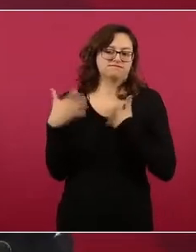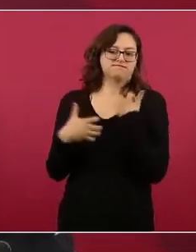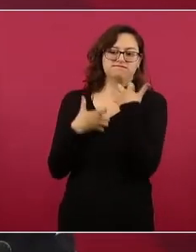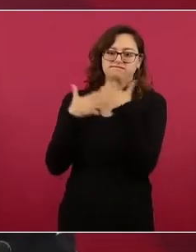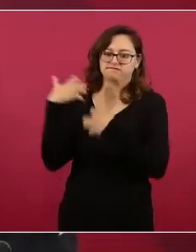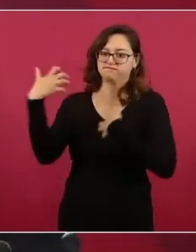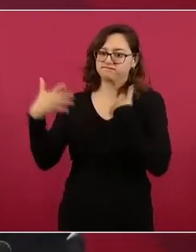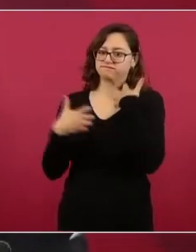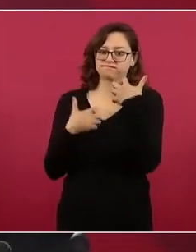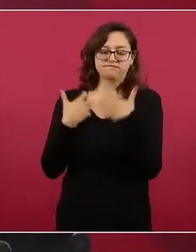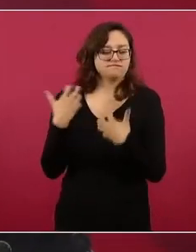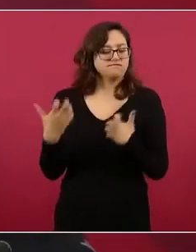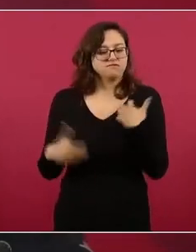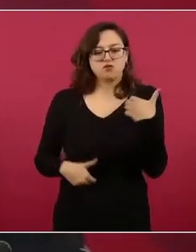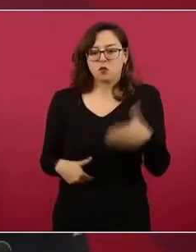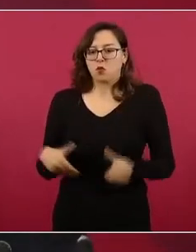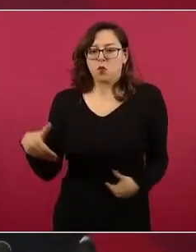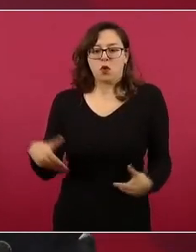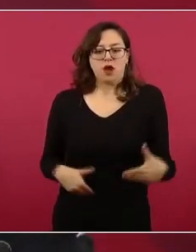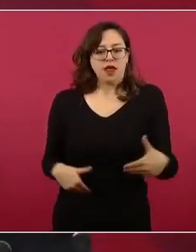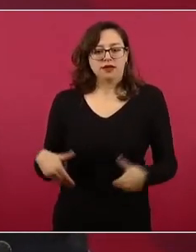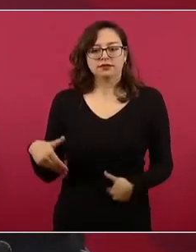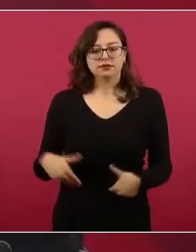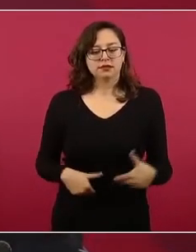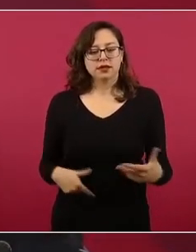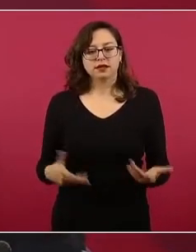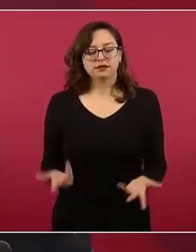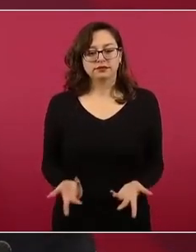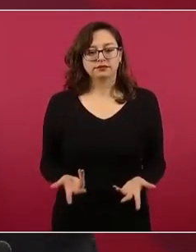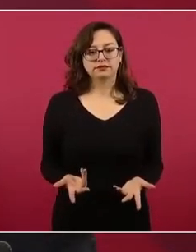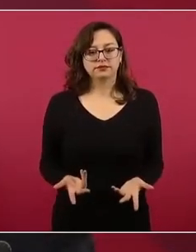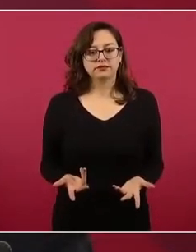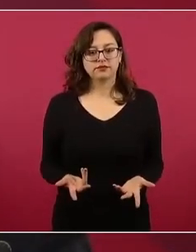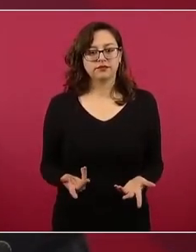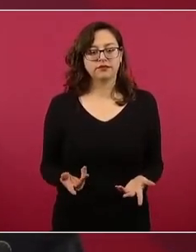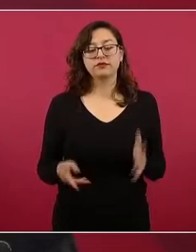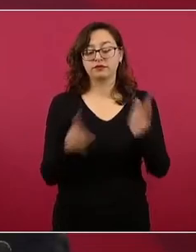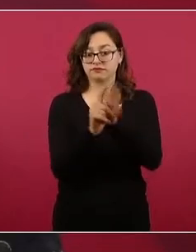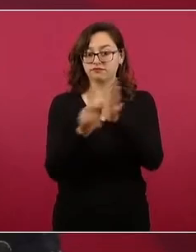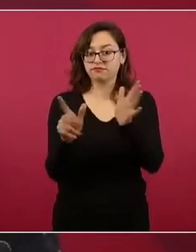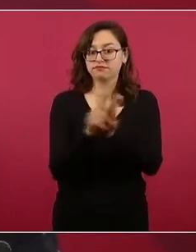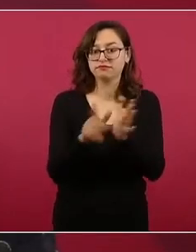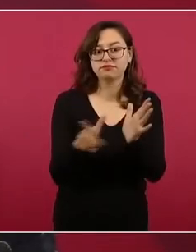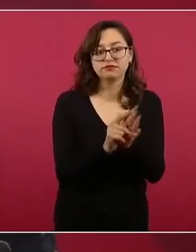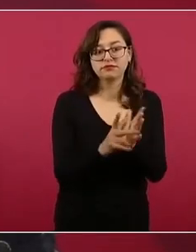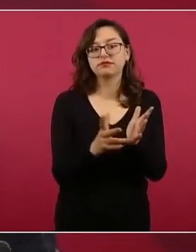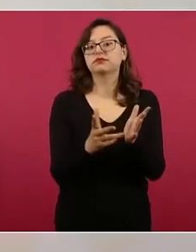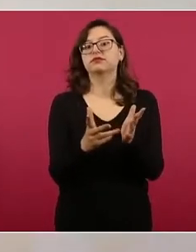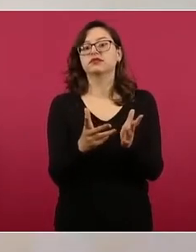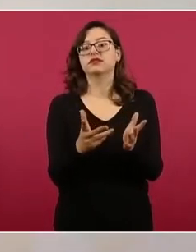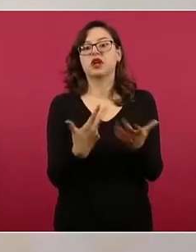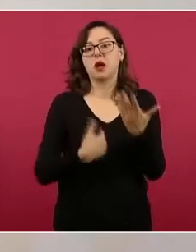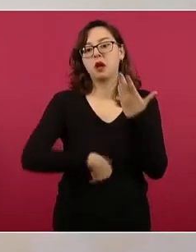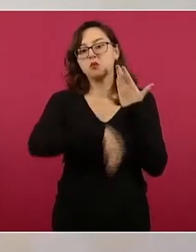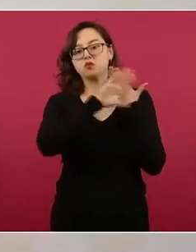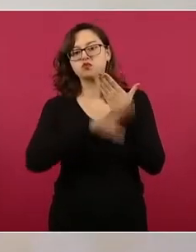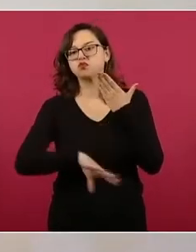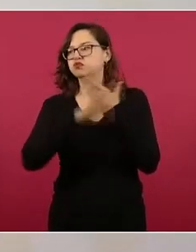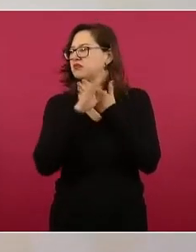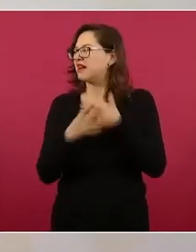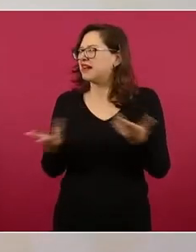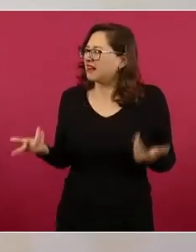dar cuenta de que todos estaban en contra, de que era un error.